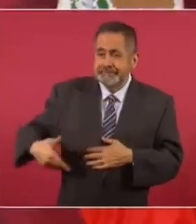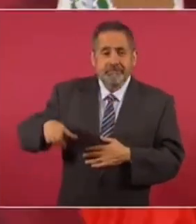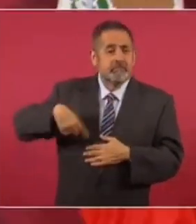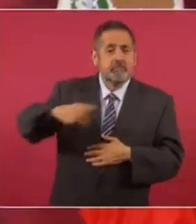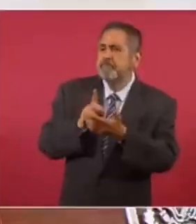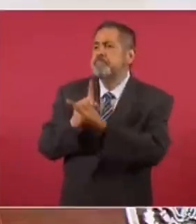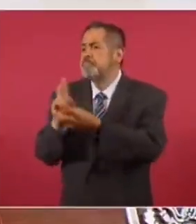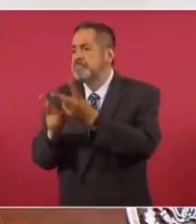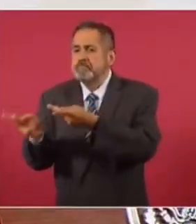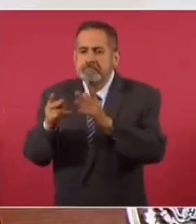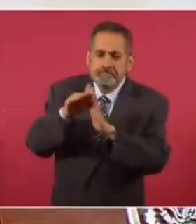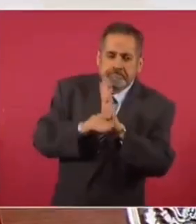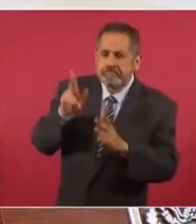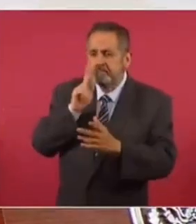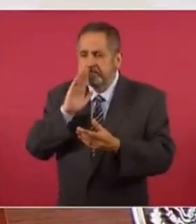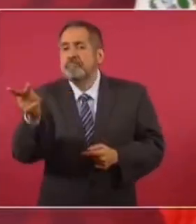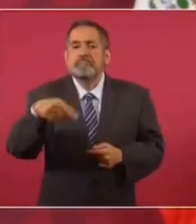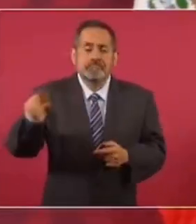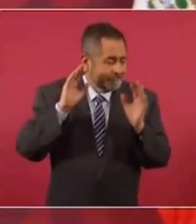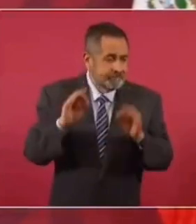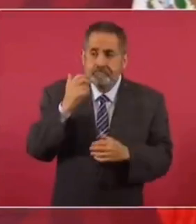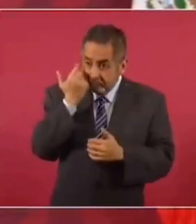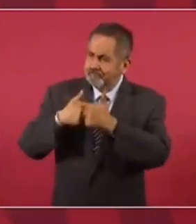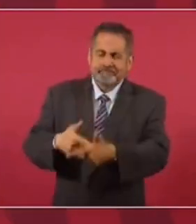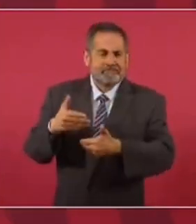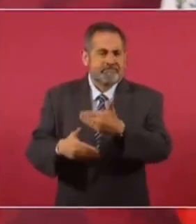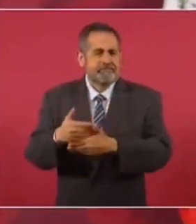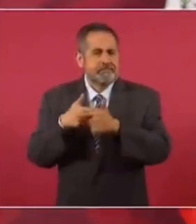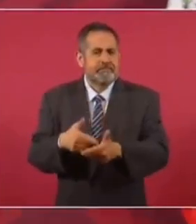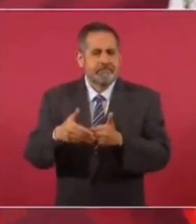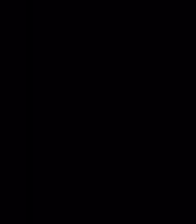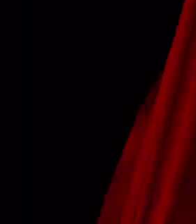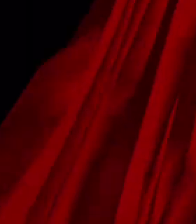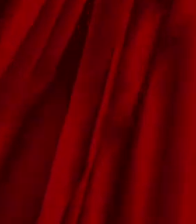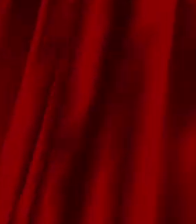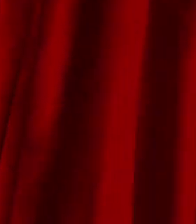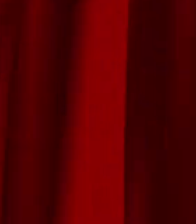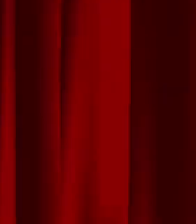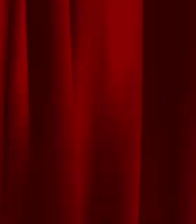Y como yo sé, además tengo encuestas de lo que quiere la gente. Vamos a seguir luchando.